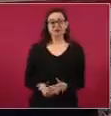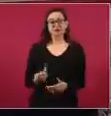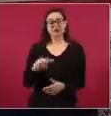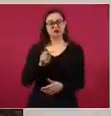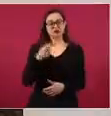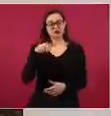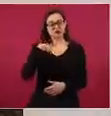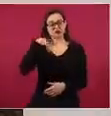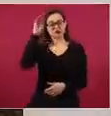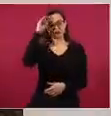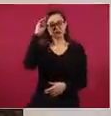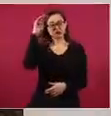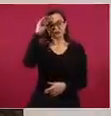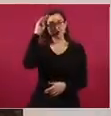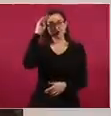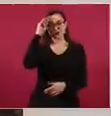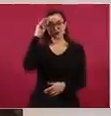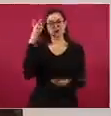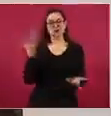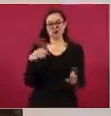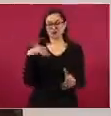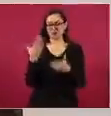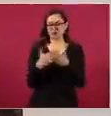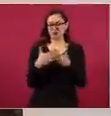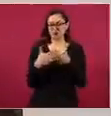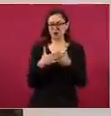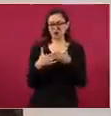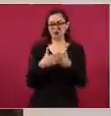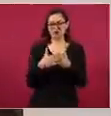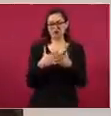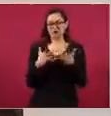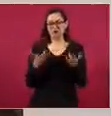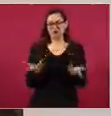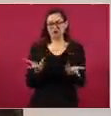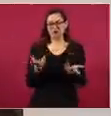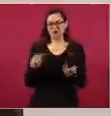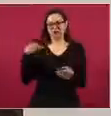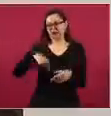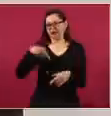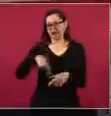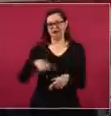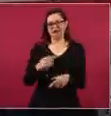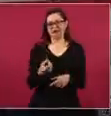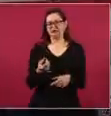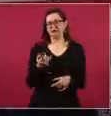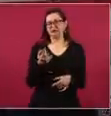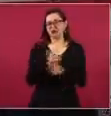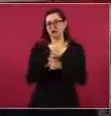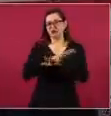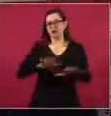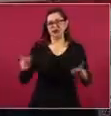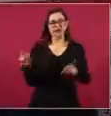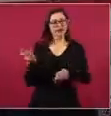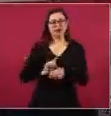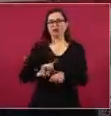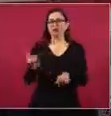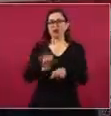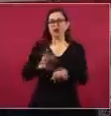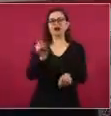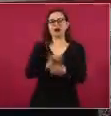en información diaria, porque